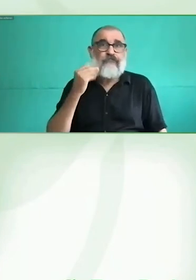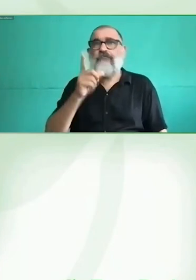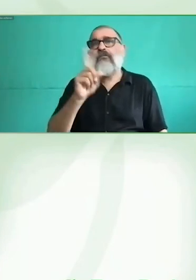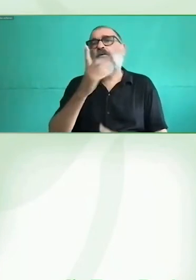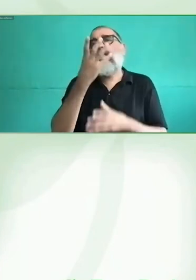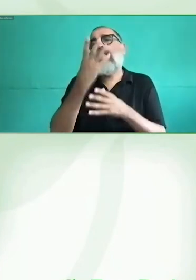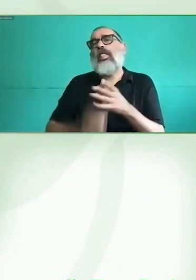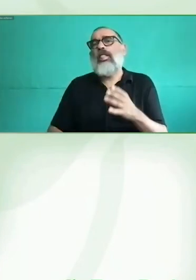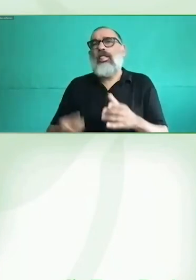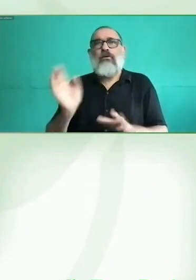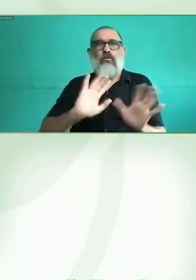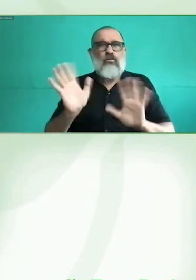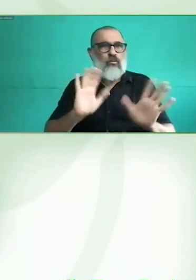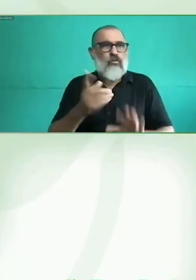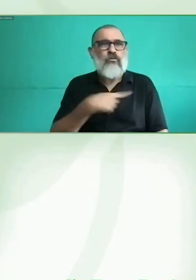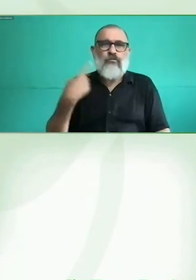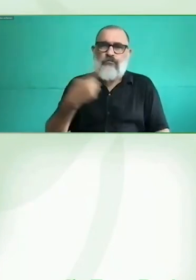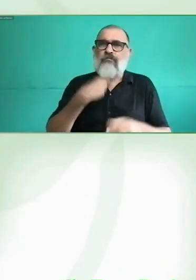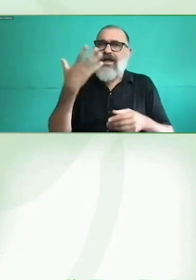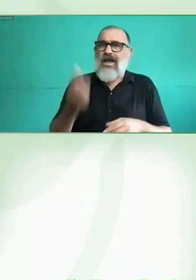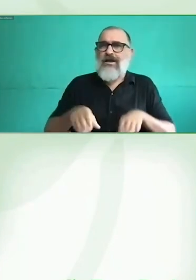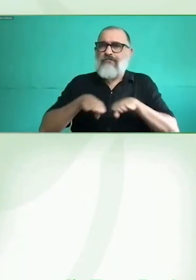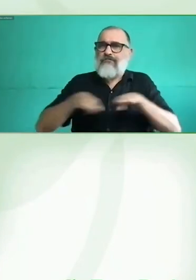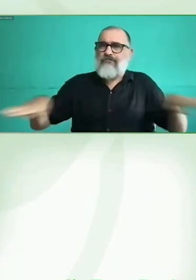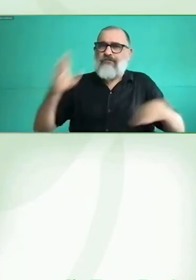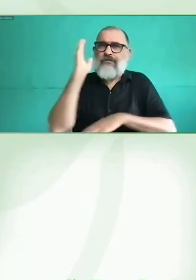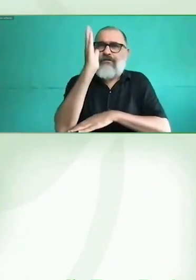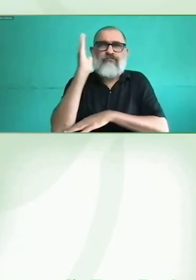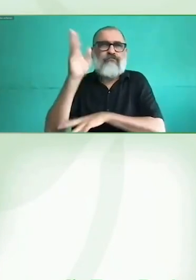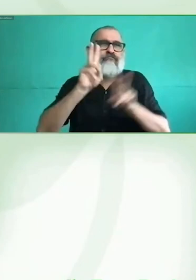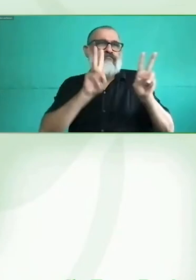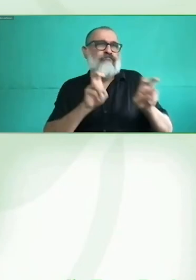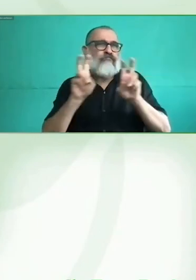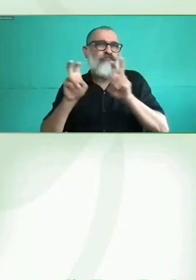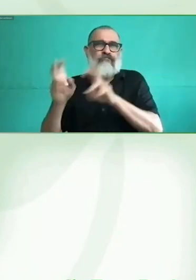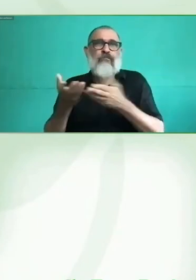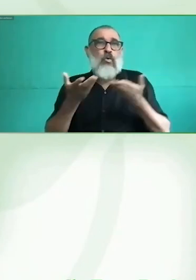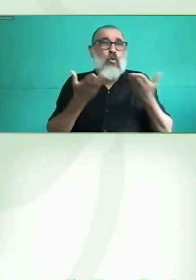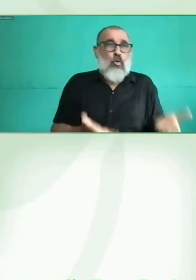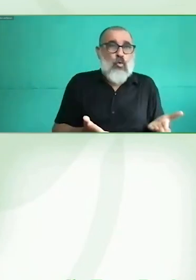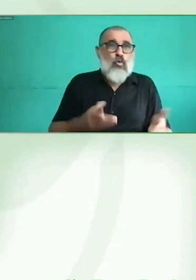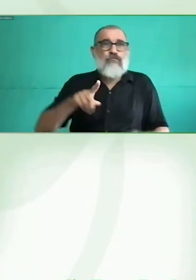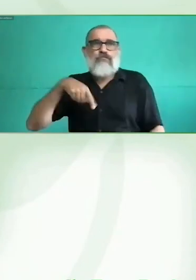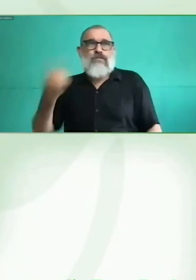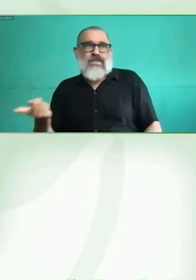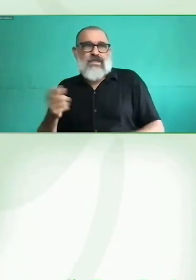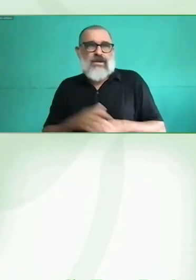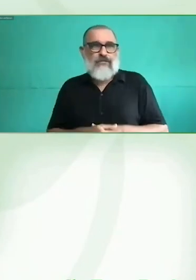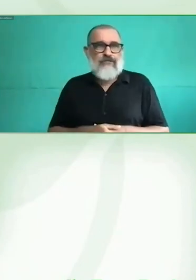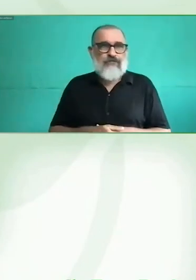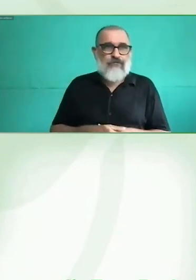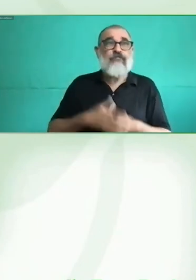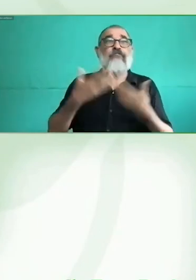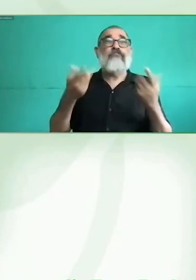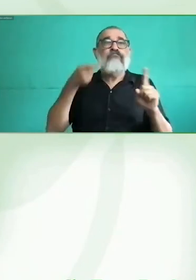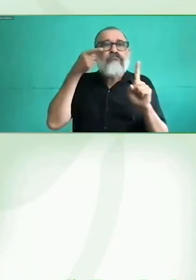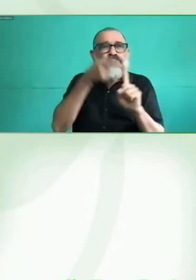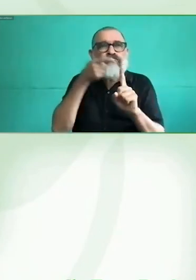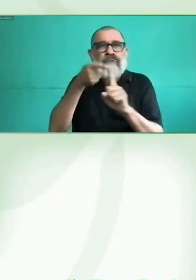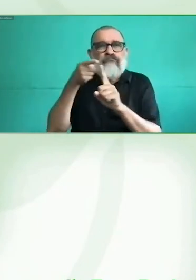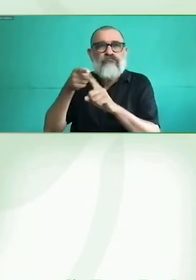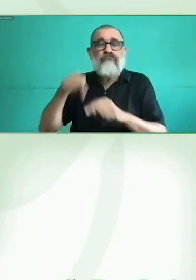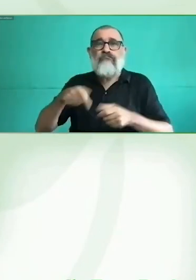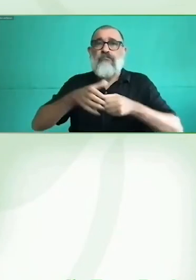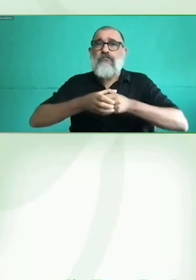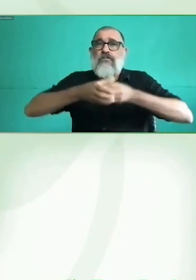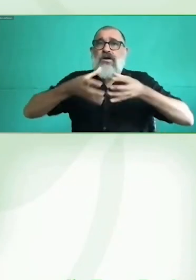pensando un poco también en este crecimiento de la conferencia para Iberoamérica, que tenemos verdad Nacha un